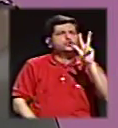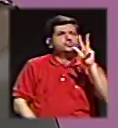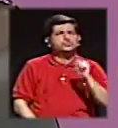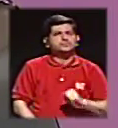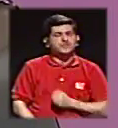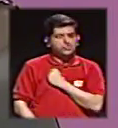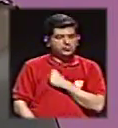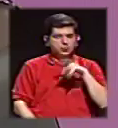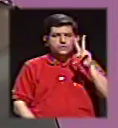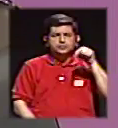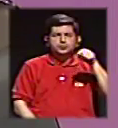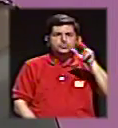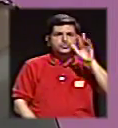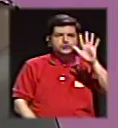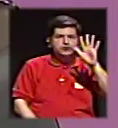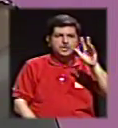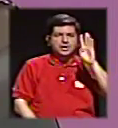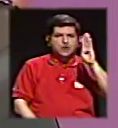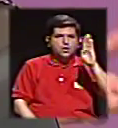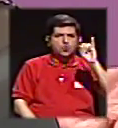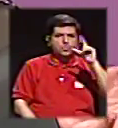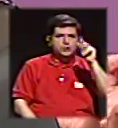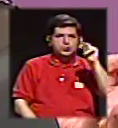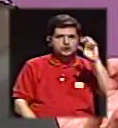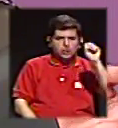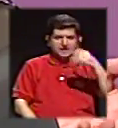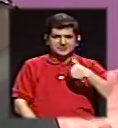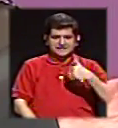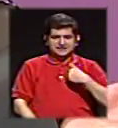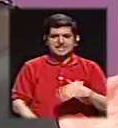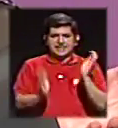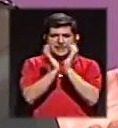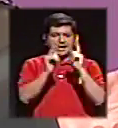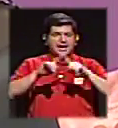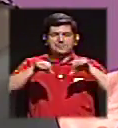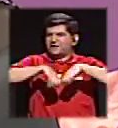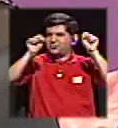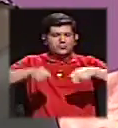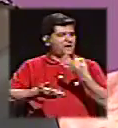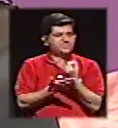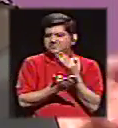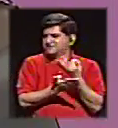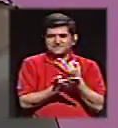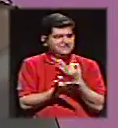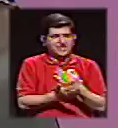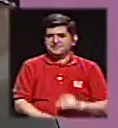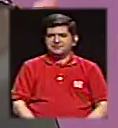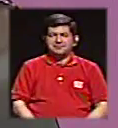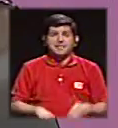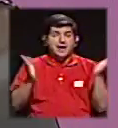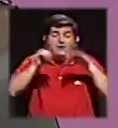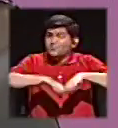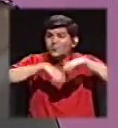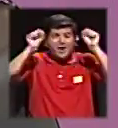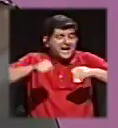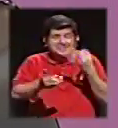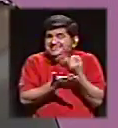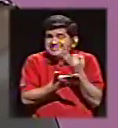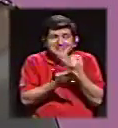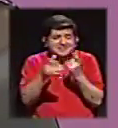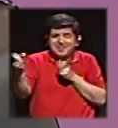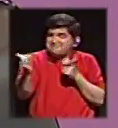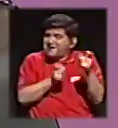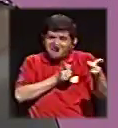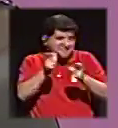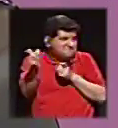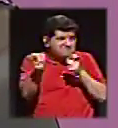billones maneja la caja, pero sin sistema financiero. No hay un solo sistema financiero que